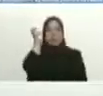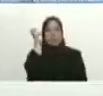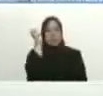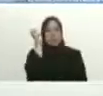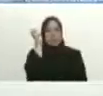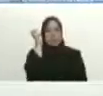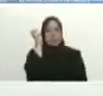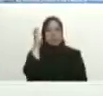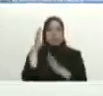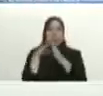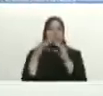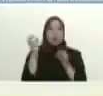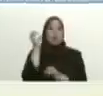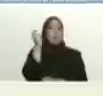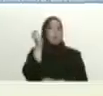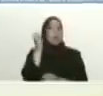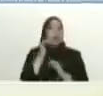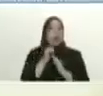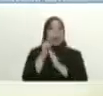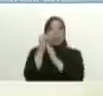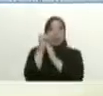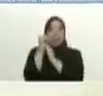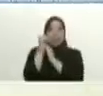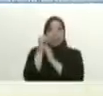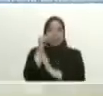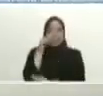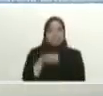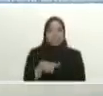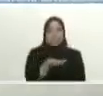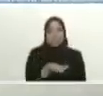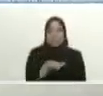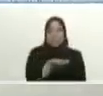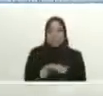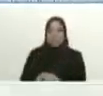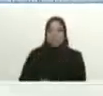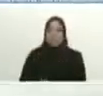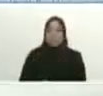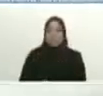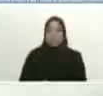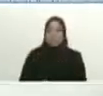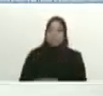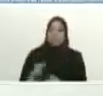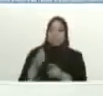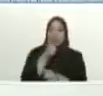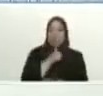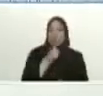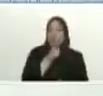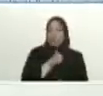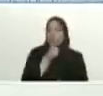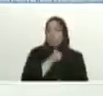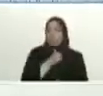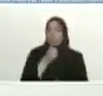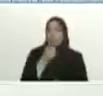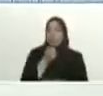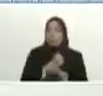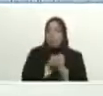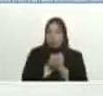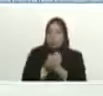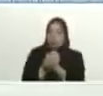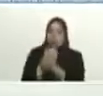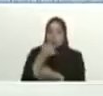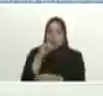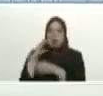lideresas del pueblo que lucha que resiste que ama que cree